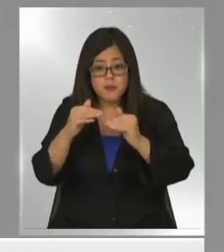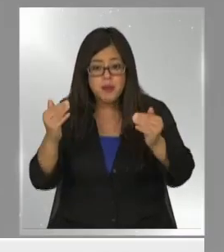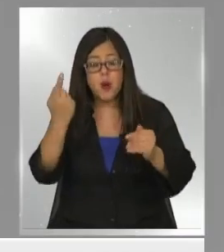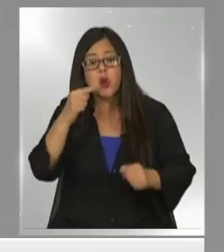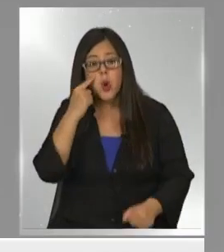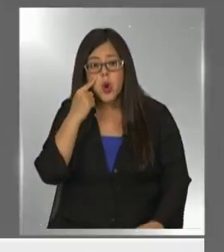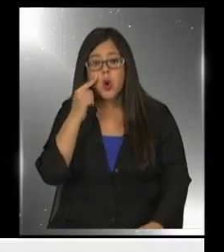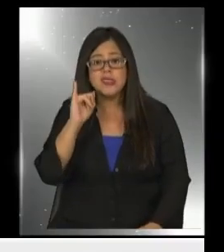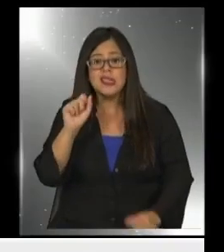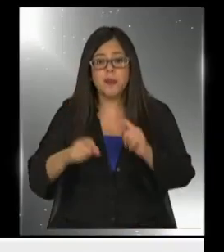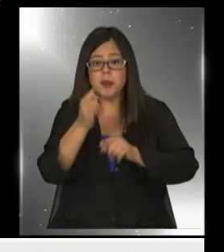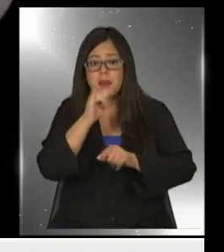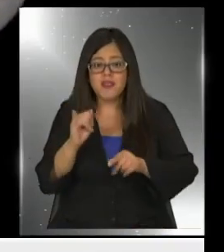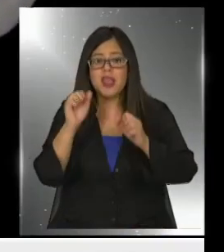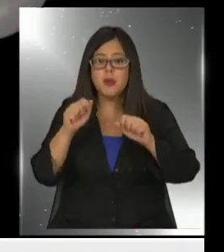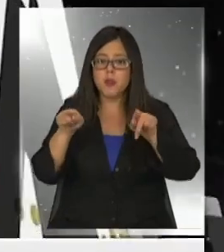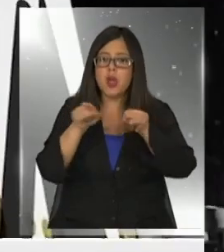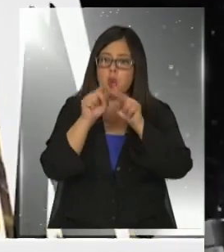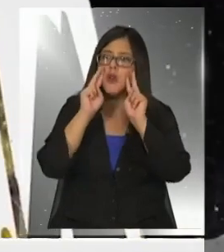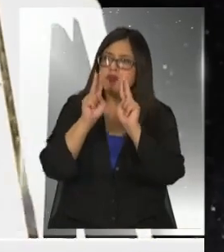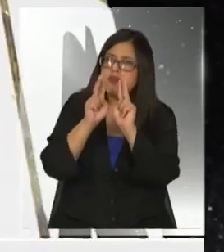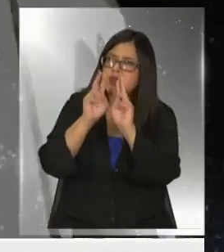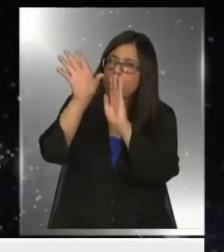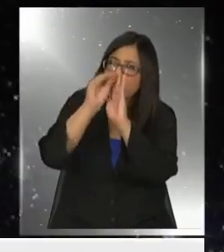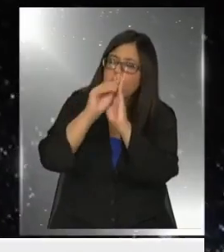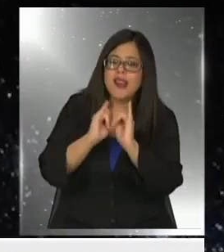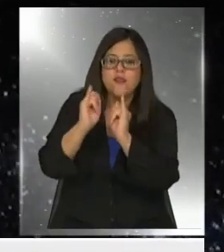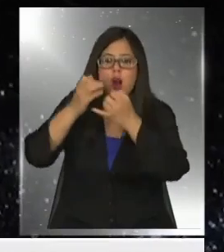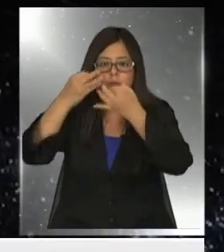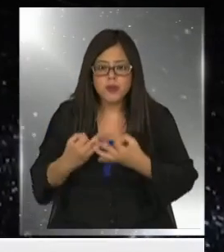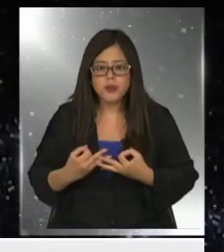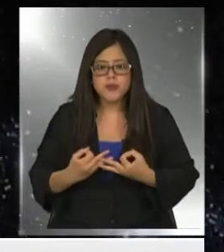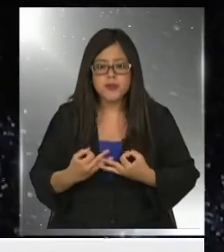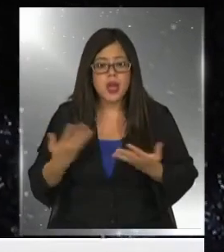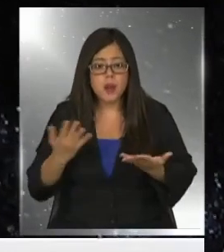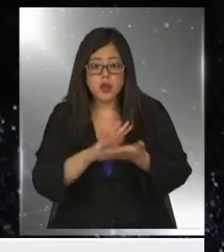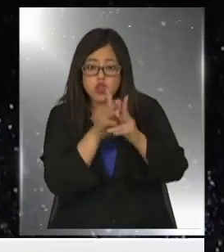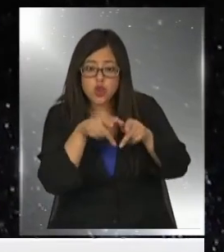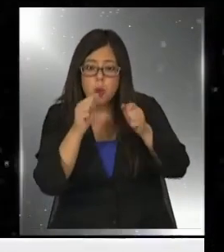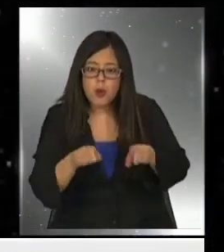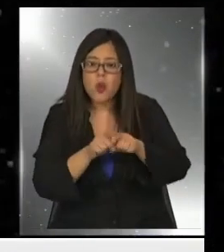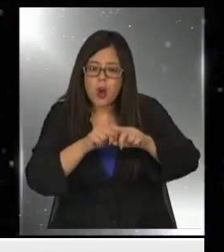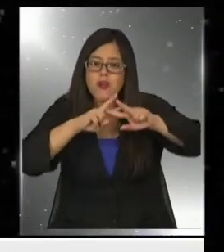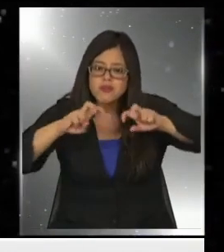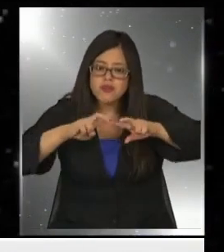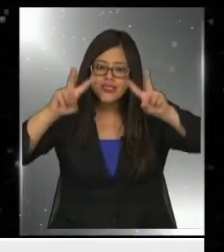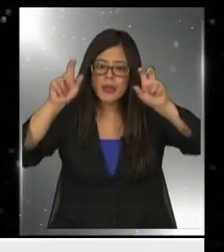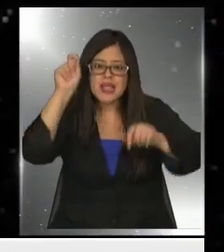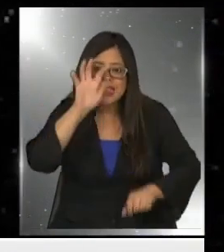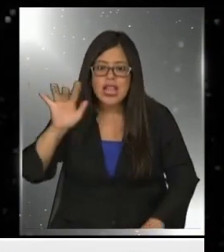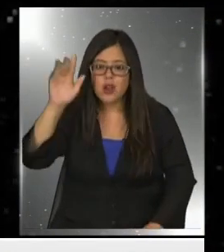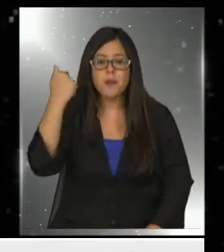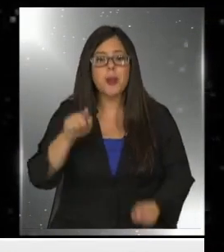sin embargo, sería la primera vez que podríamos recabar datos concretos, porque todo esto se puede analizar desde la perspectiva teórica,